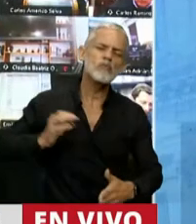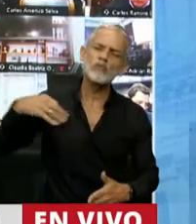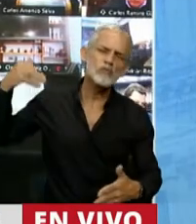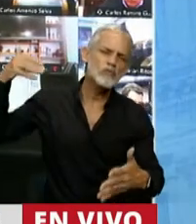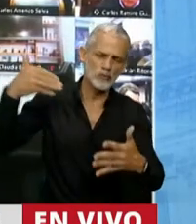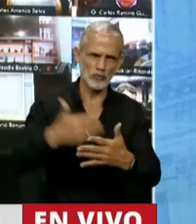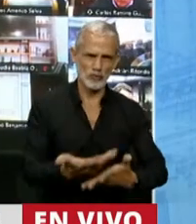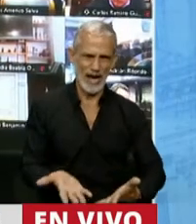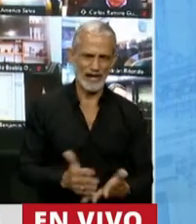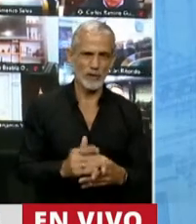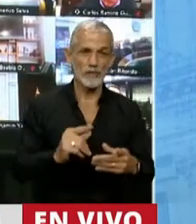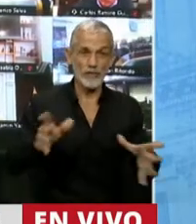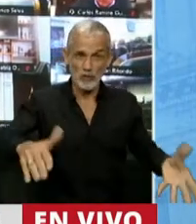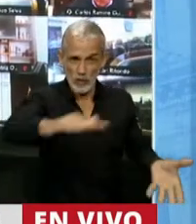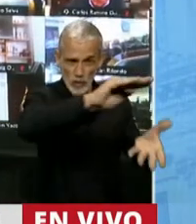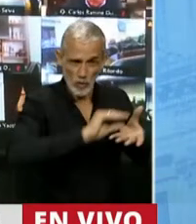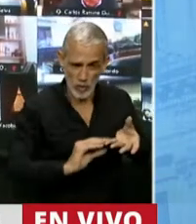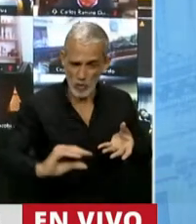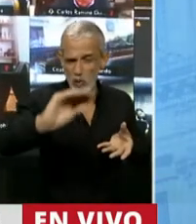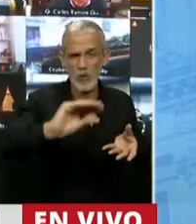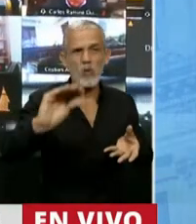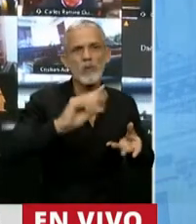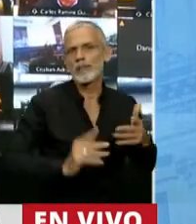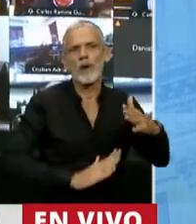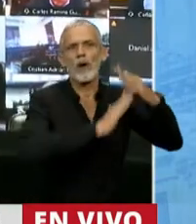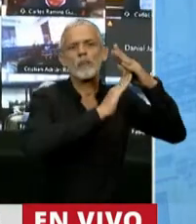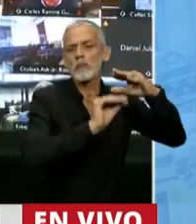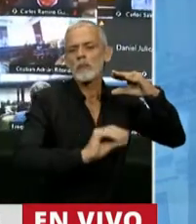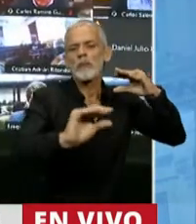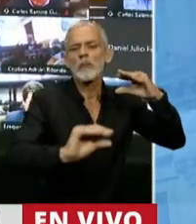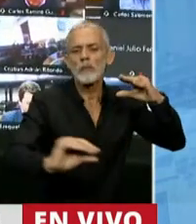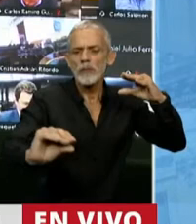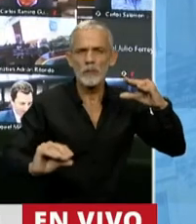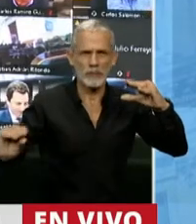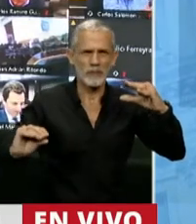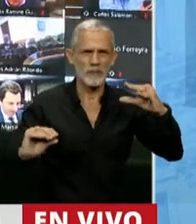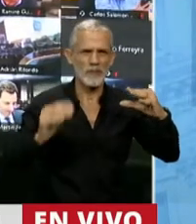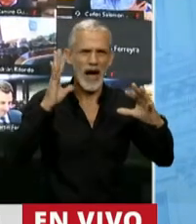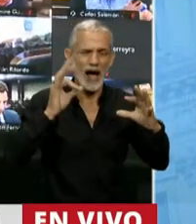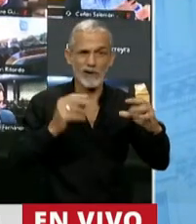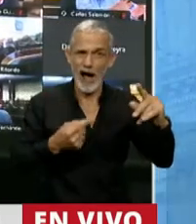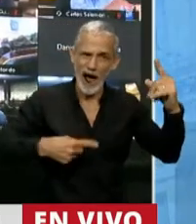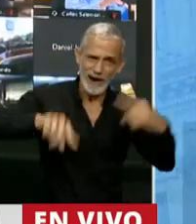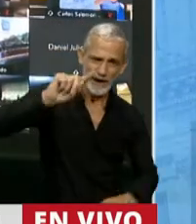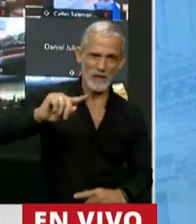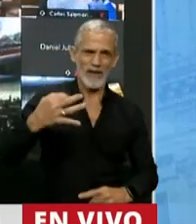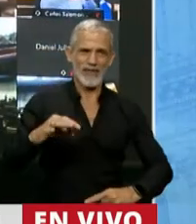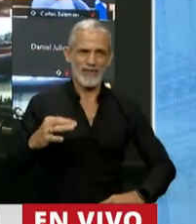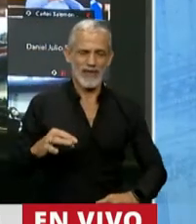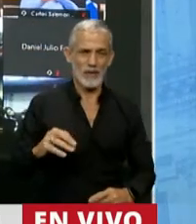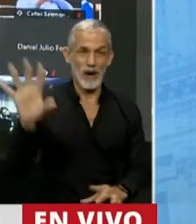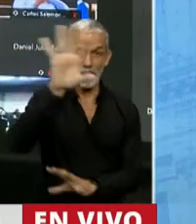Una coparticipación que gotea desde arriba hacia abajo cuando debería ser a la inversa. Hoy,